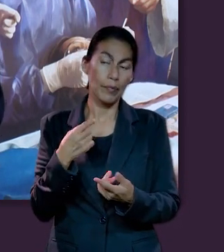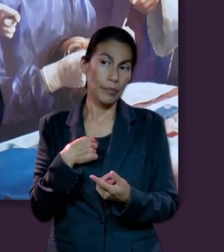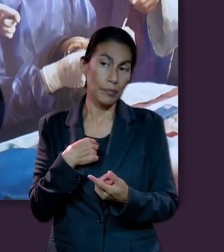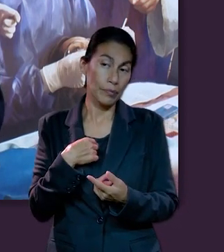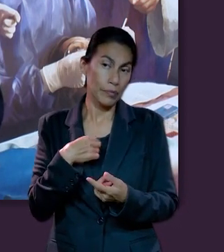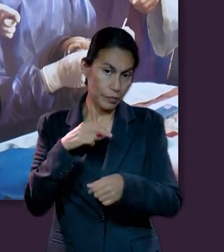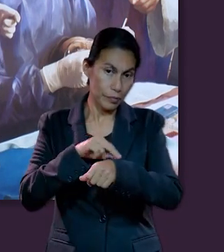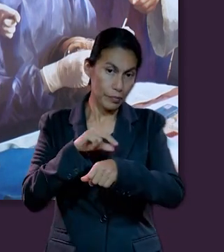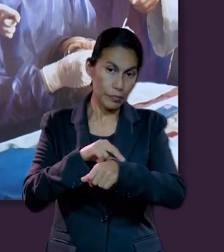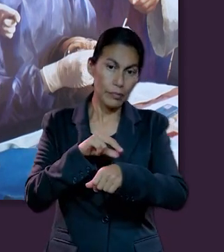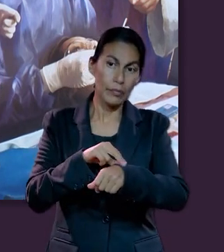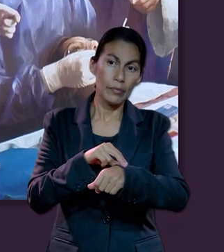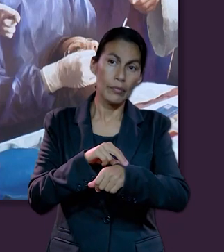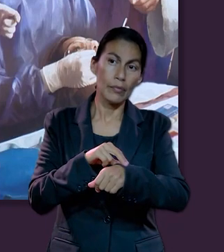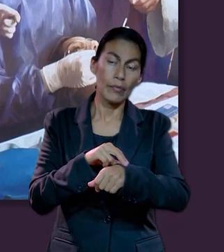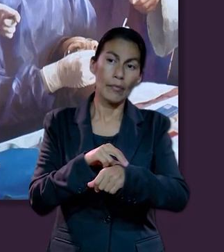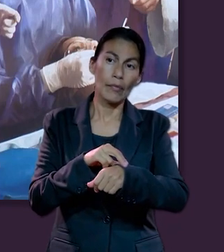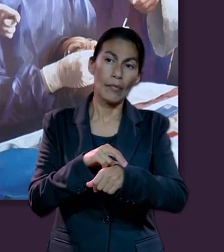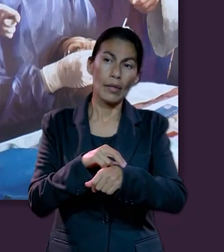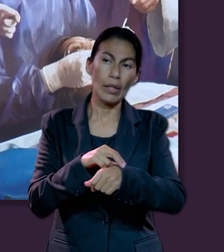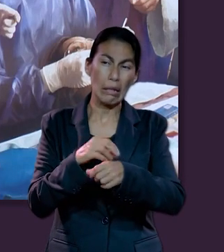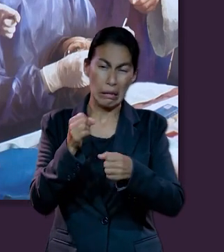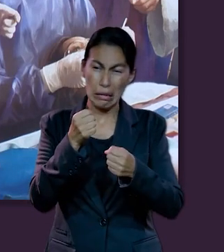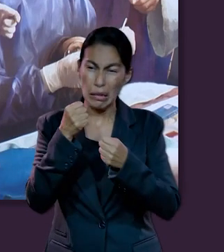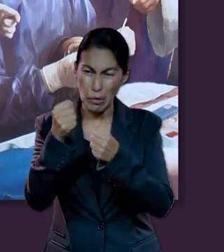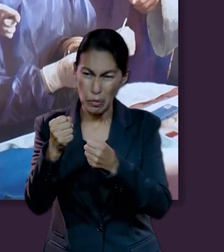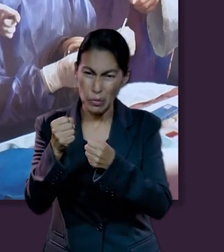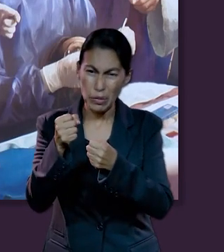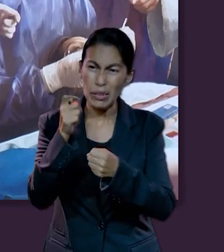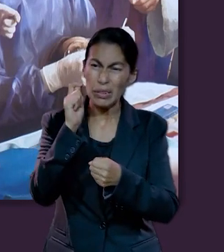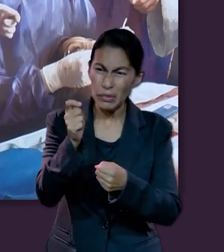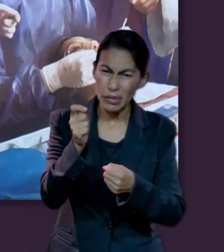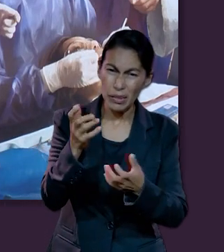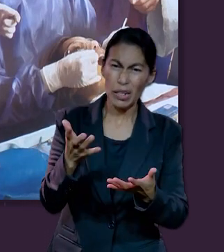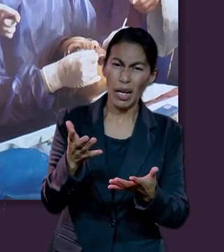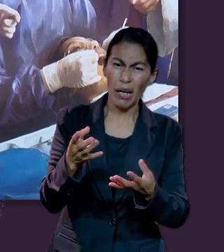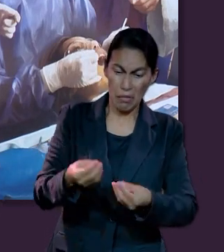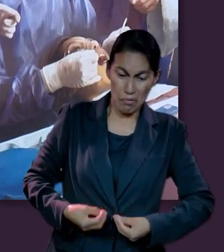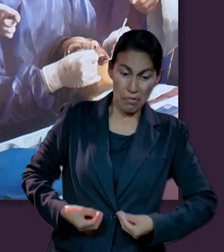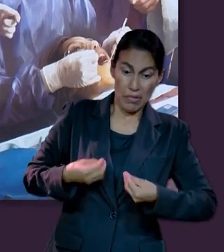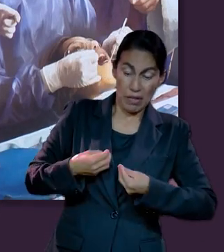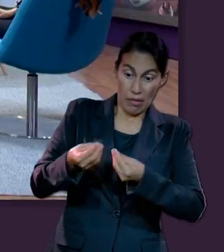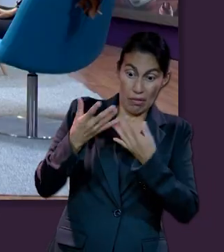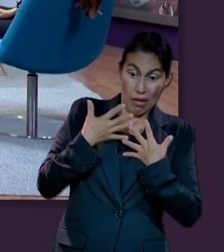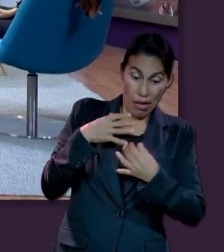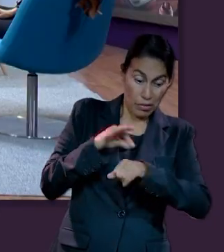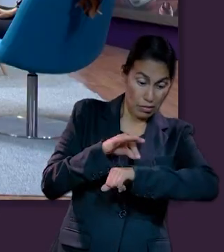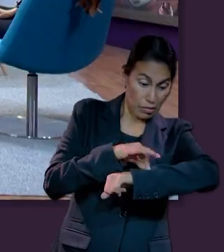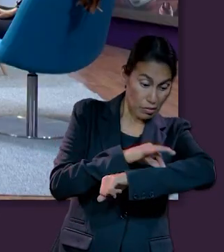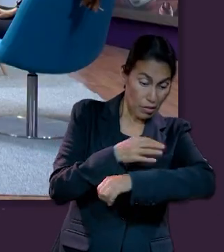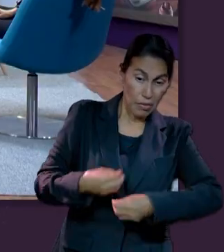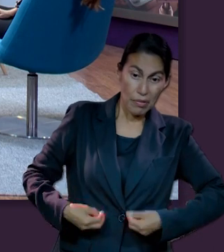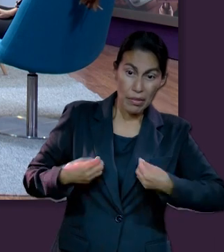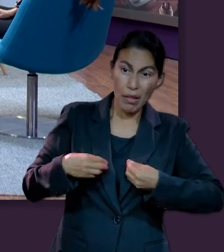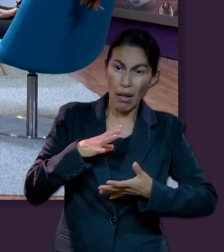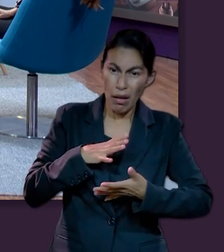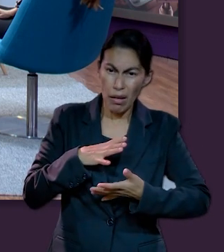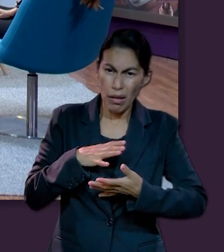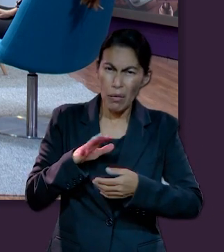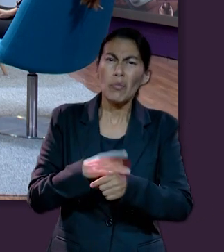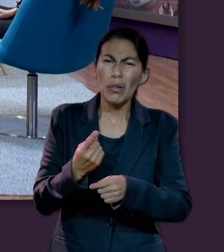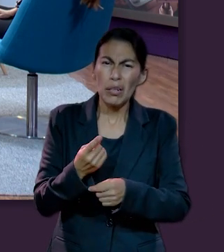y lo digo desde el área médica, no tenemos una idea real de lo que le da vida a las células.